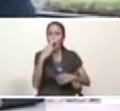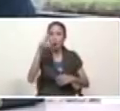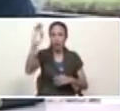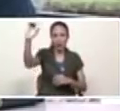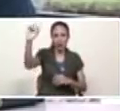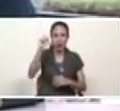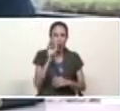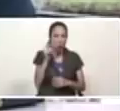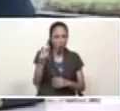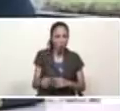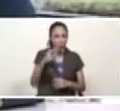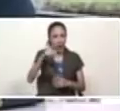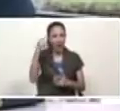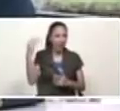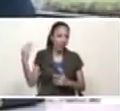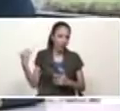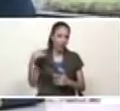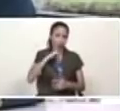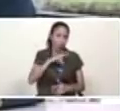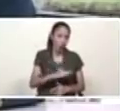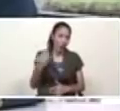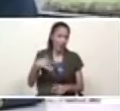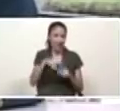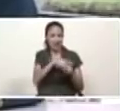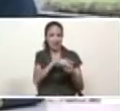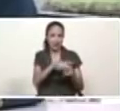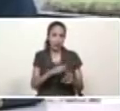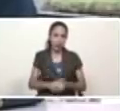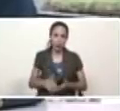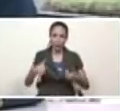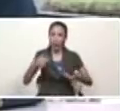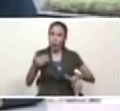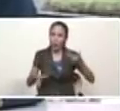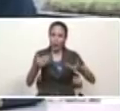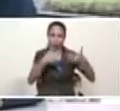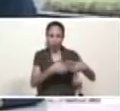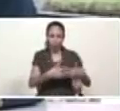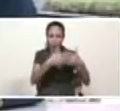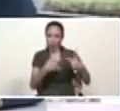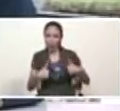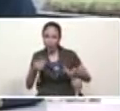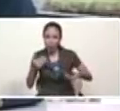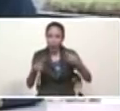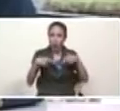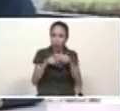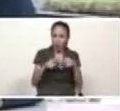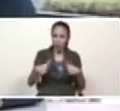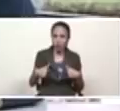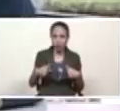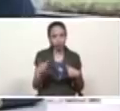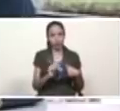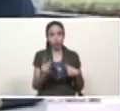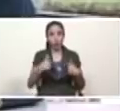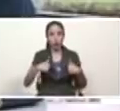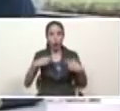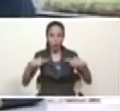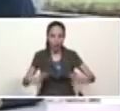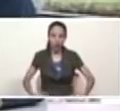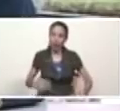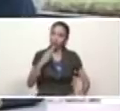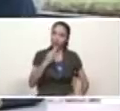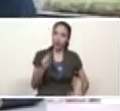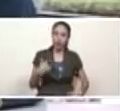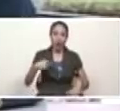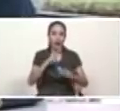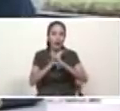trabajador obrero yo lo que si soy es un humanista un cristiano profundo cristiano